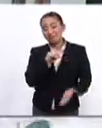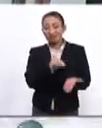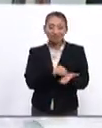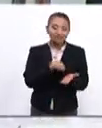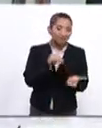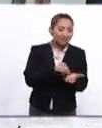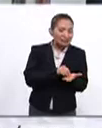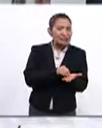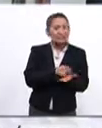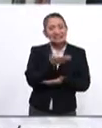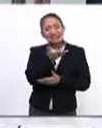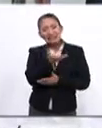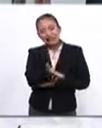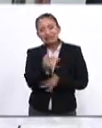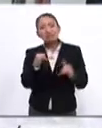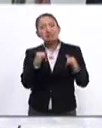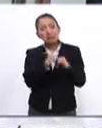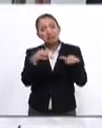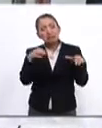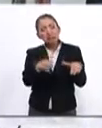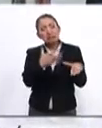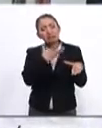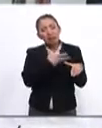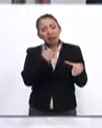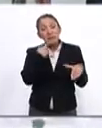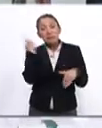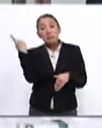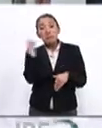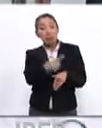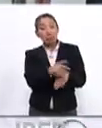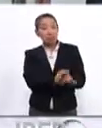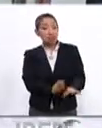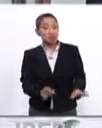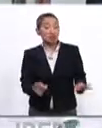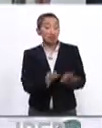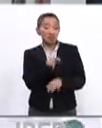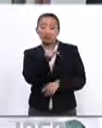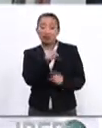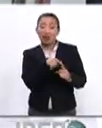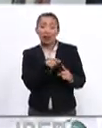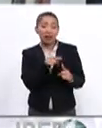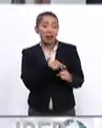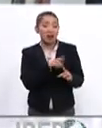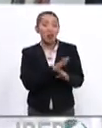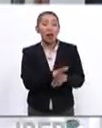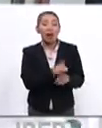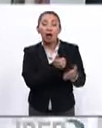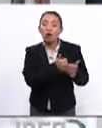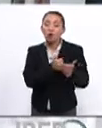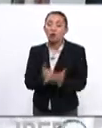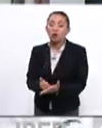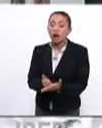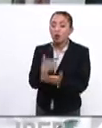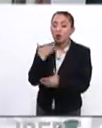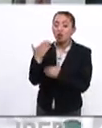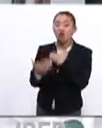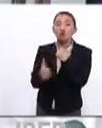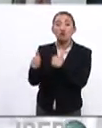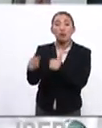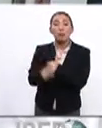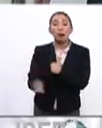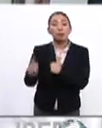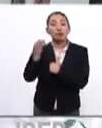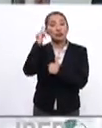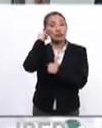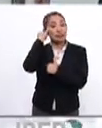es una institución que tiene un mandato tan importante como es contribuir al autodesarrollo de los